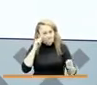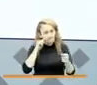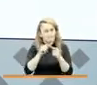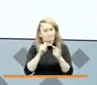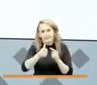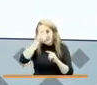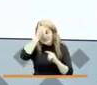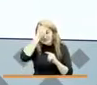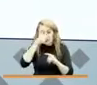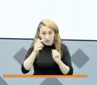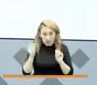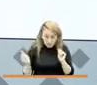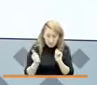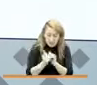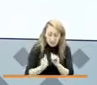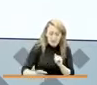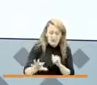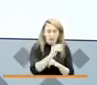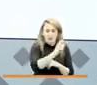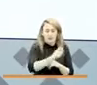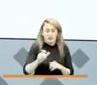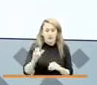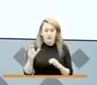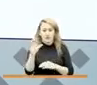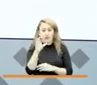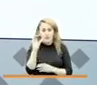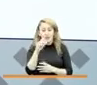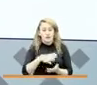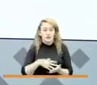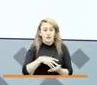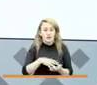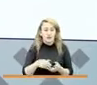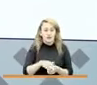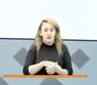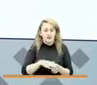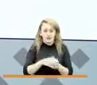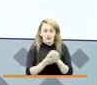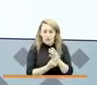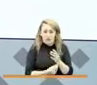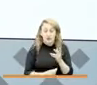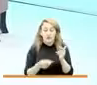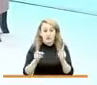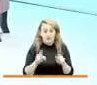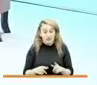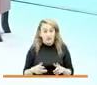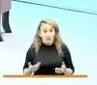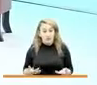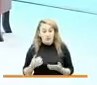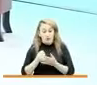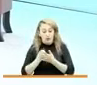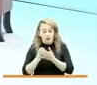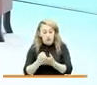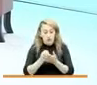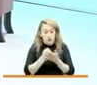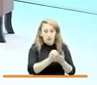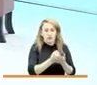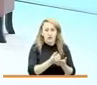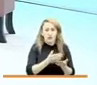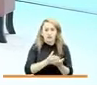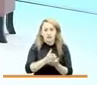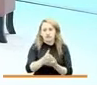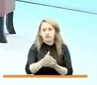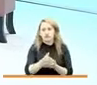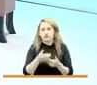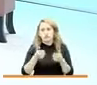acompañar a todos los colombianos que están en situación de vulnerabilidad y pobreza, pero además ayudarlos a estabilizar, a